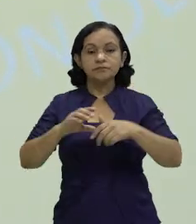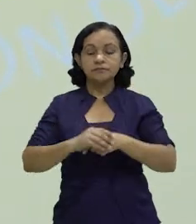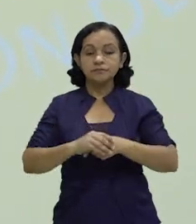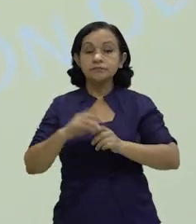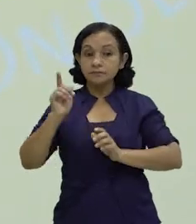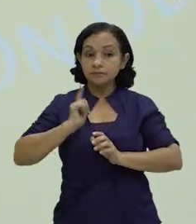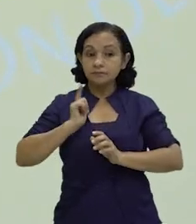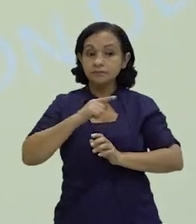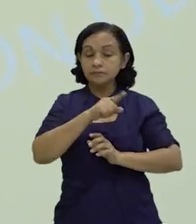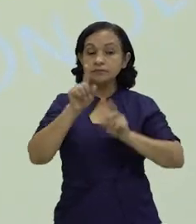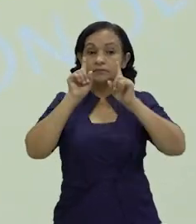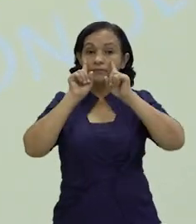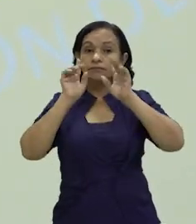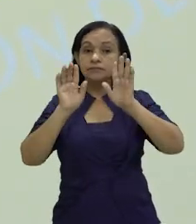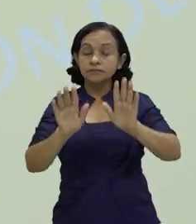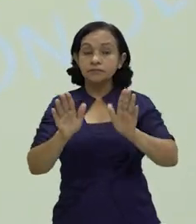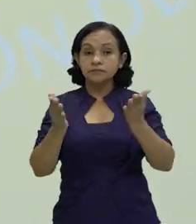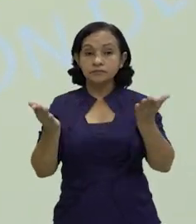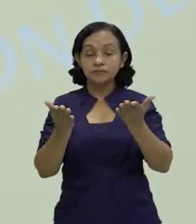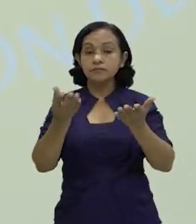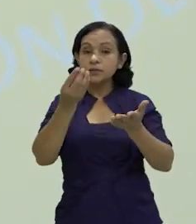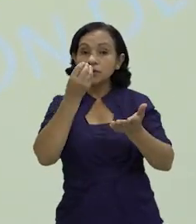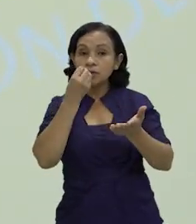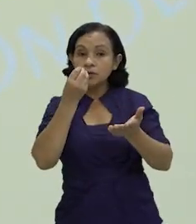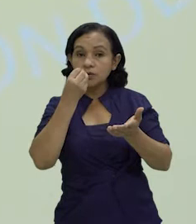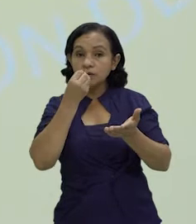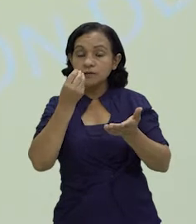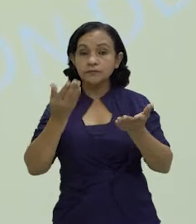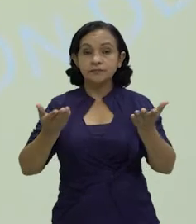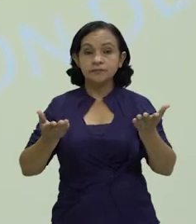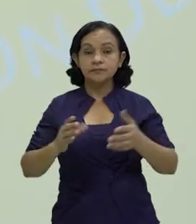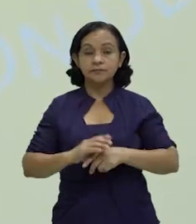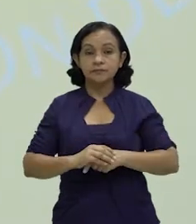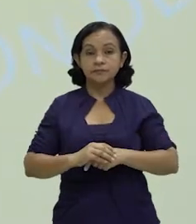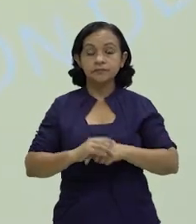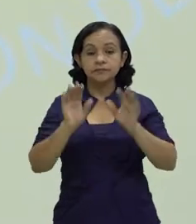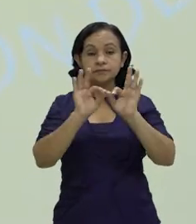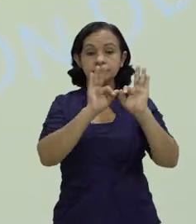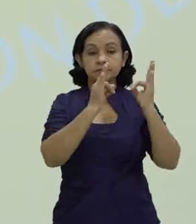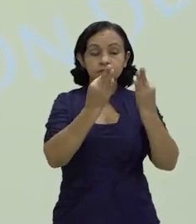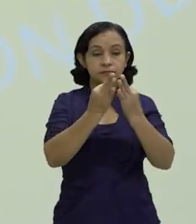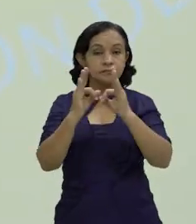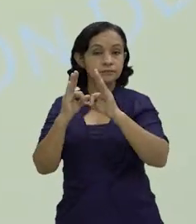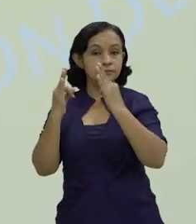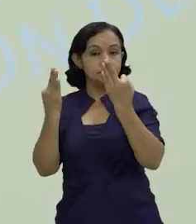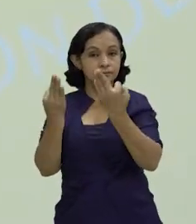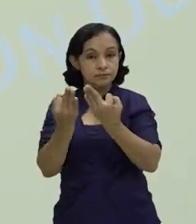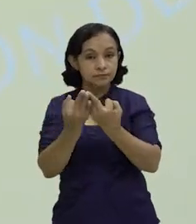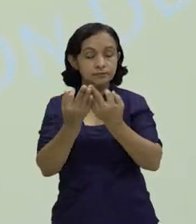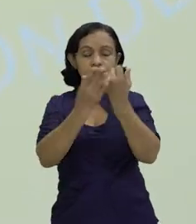garantizar la seguridad alimentaria para las familias